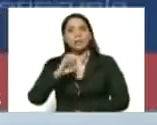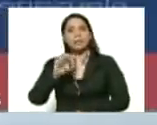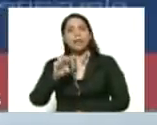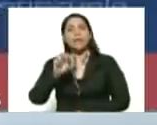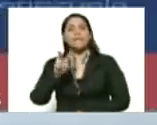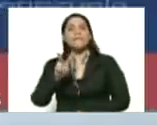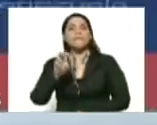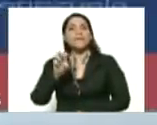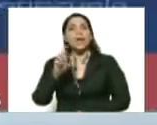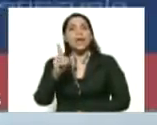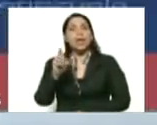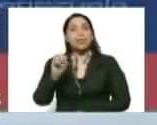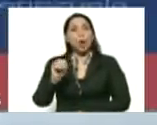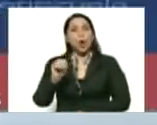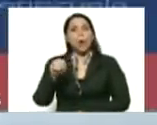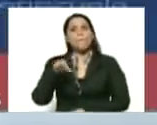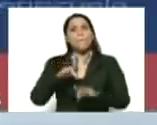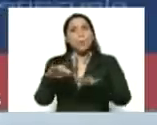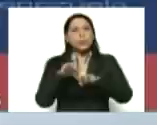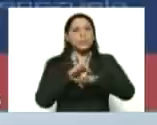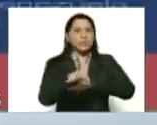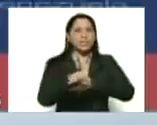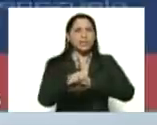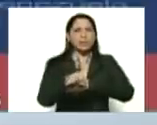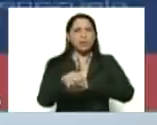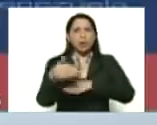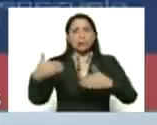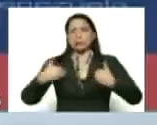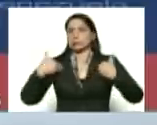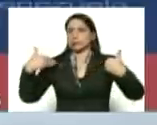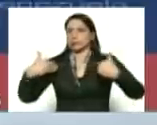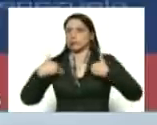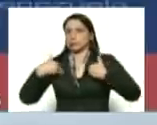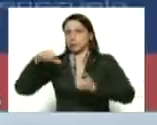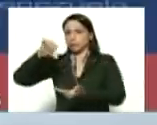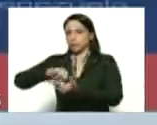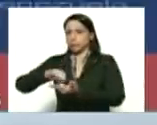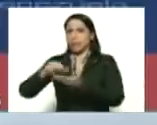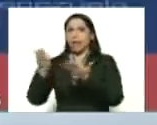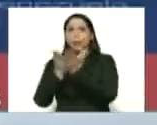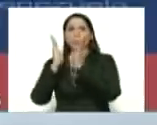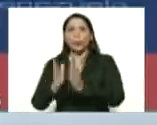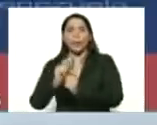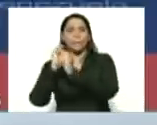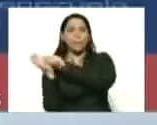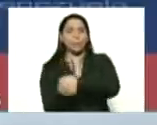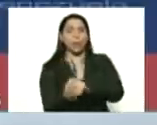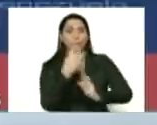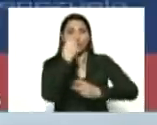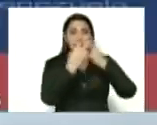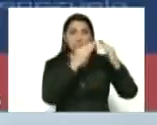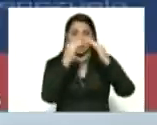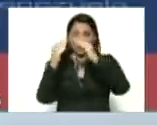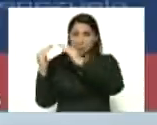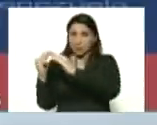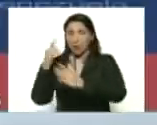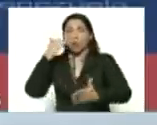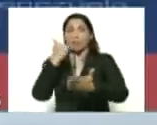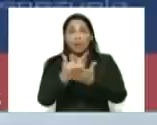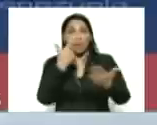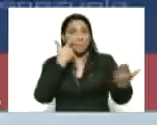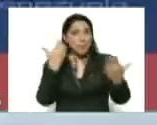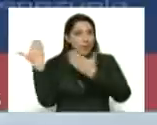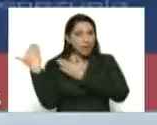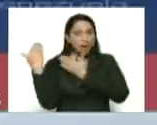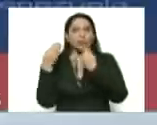municipio afectado por el foco de la Academia de Béisbol. Allá está una visita casa por casa también para que ustedes vean